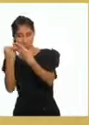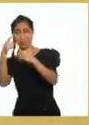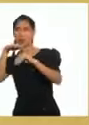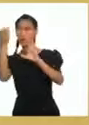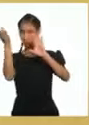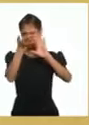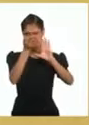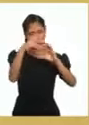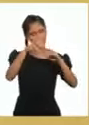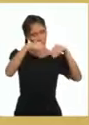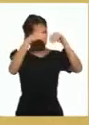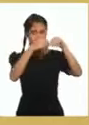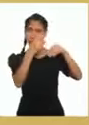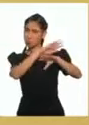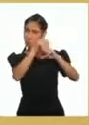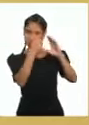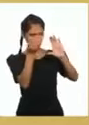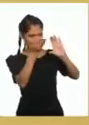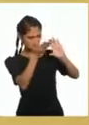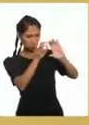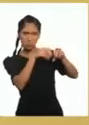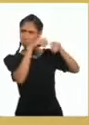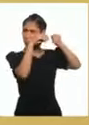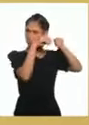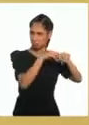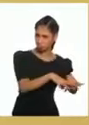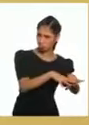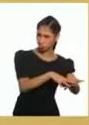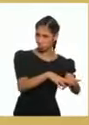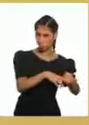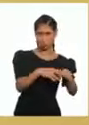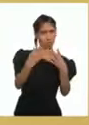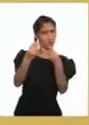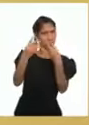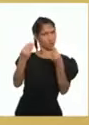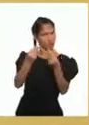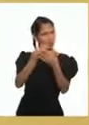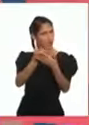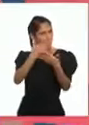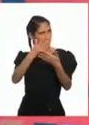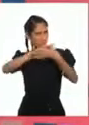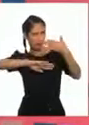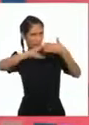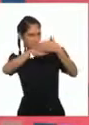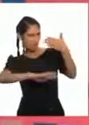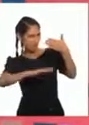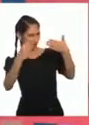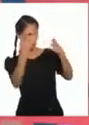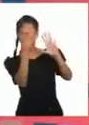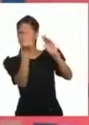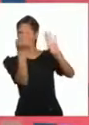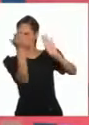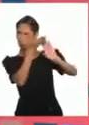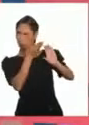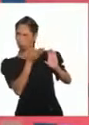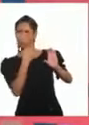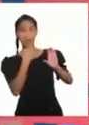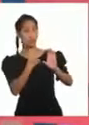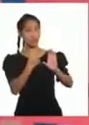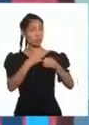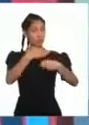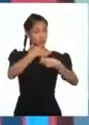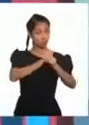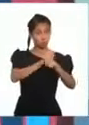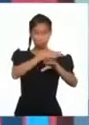Lea Es bastante papel Justo leí Que para fabricar Grandes cantidades De papel Se necesita Talar muchos